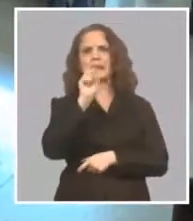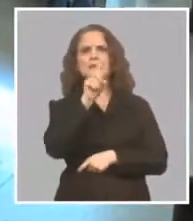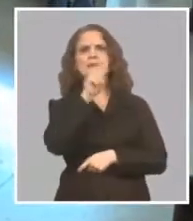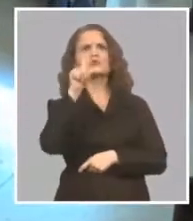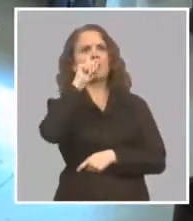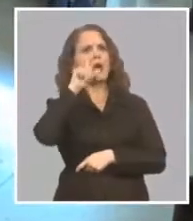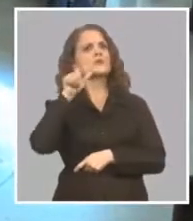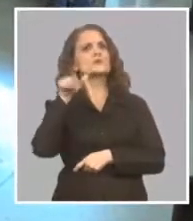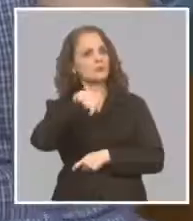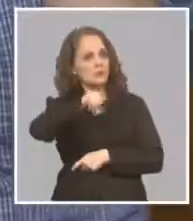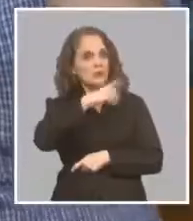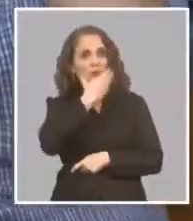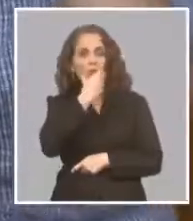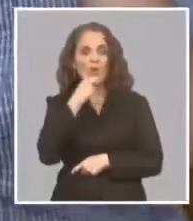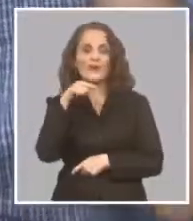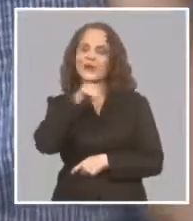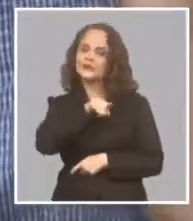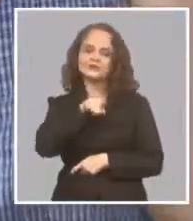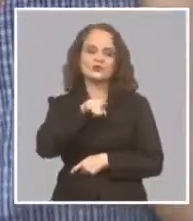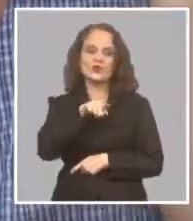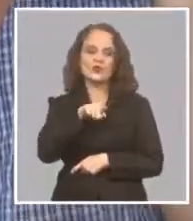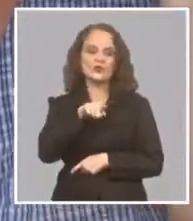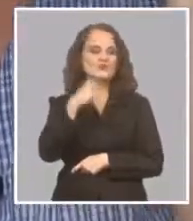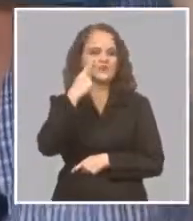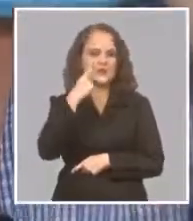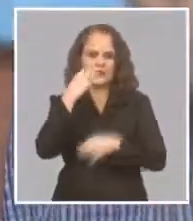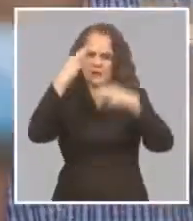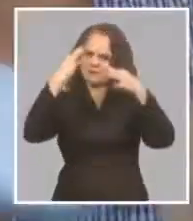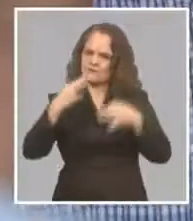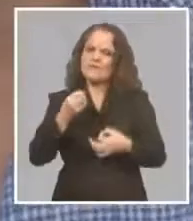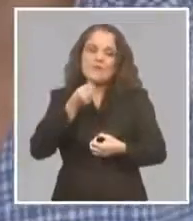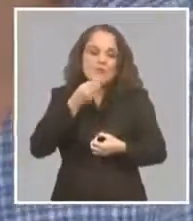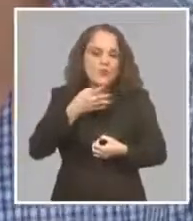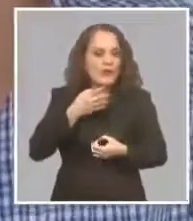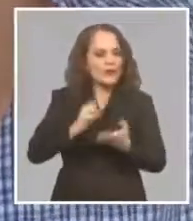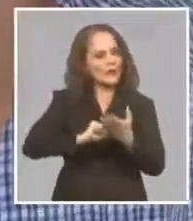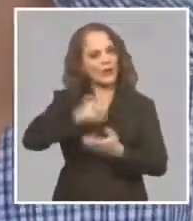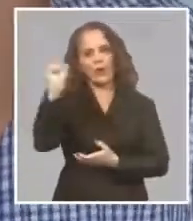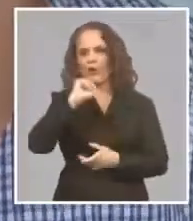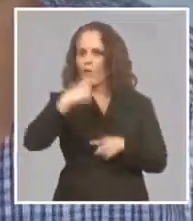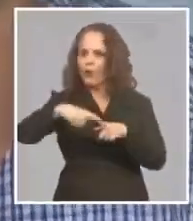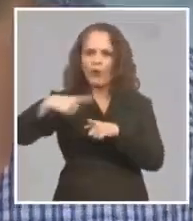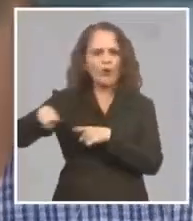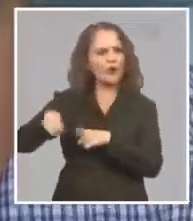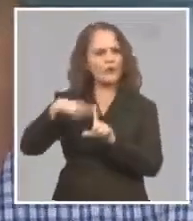hecho posible Hacer todas estas muestras Y que las personas Tengan sus resultados En tiempo